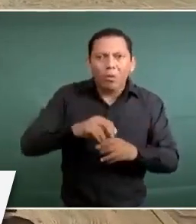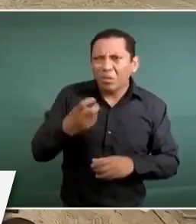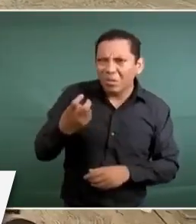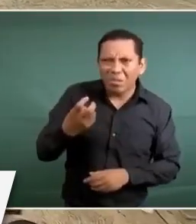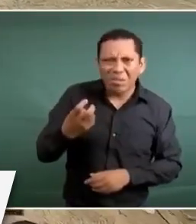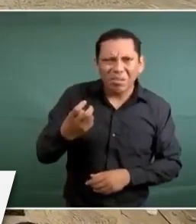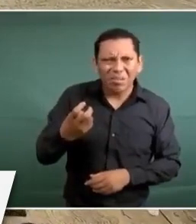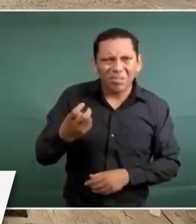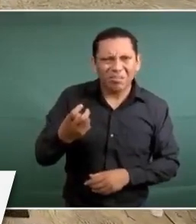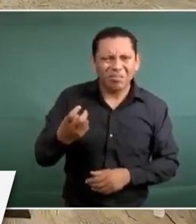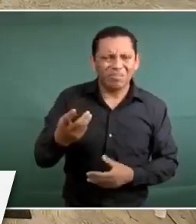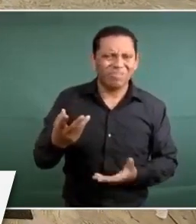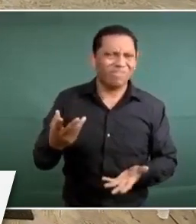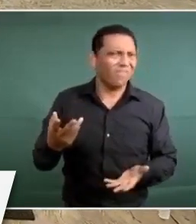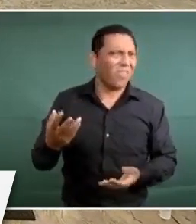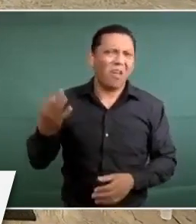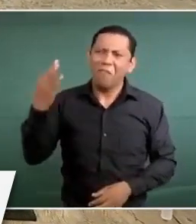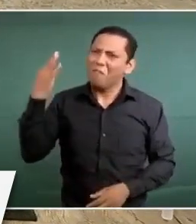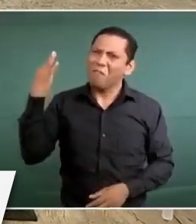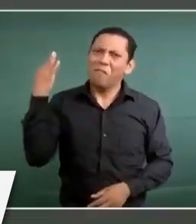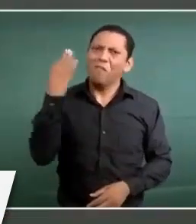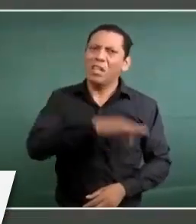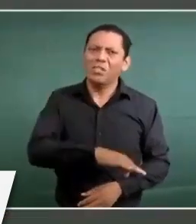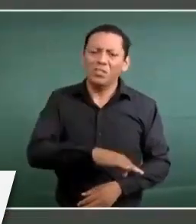rotundamente falso. No,